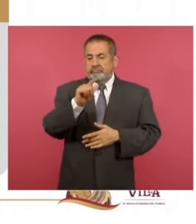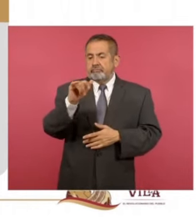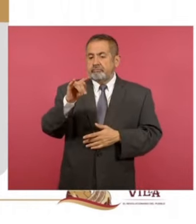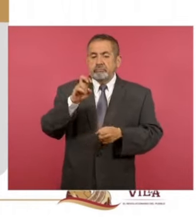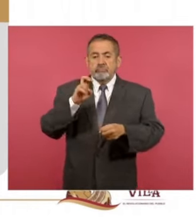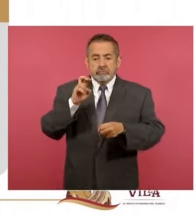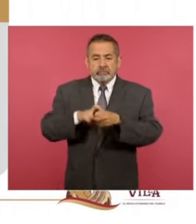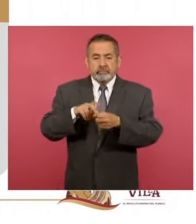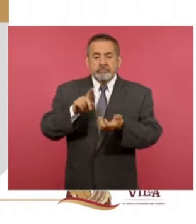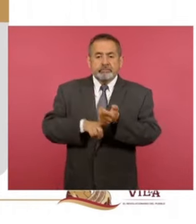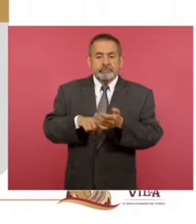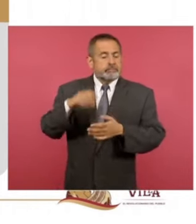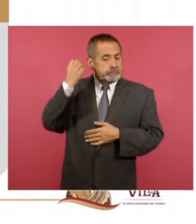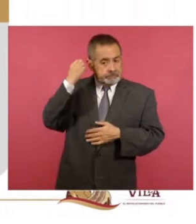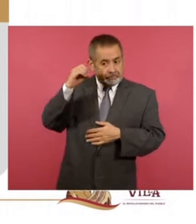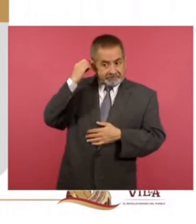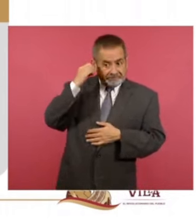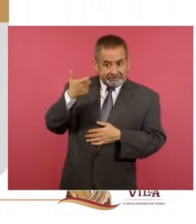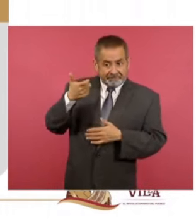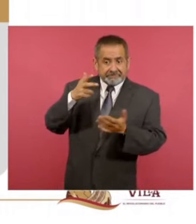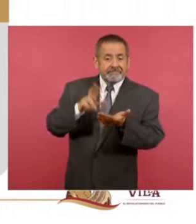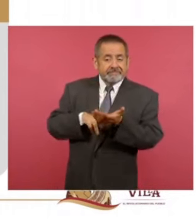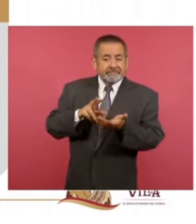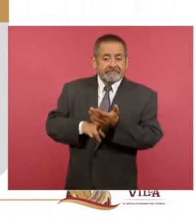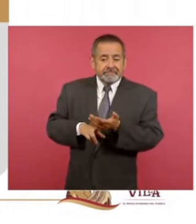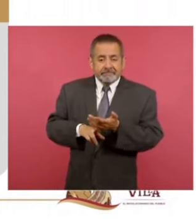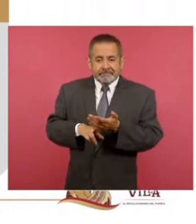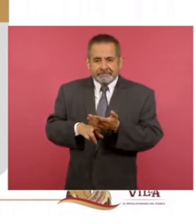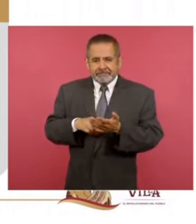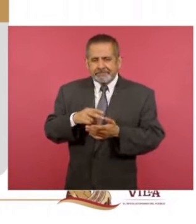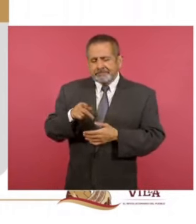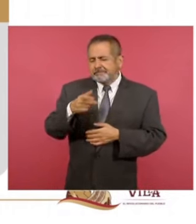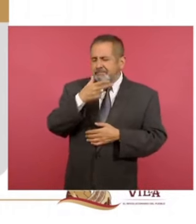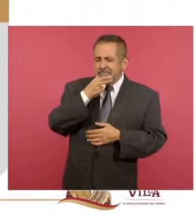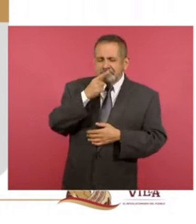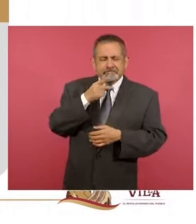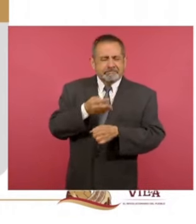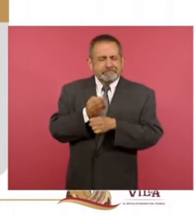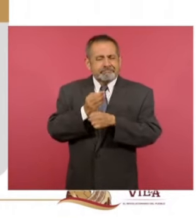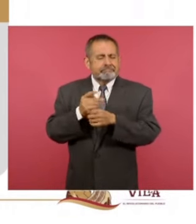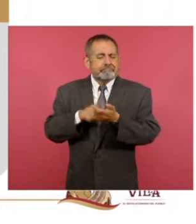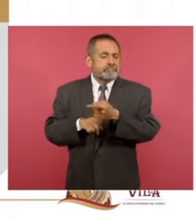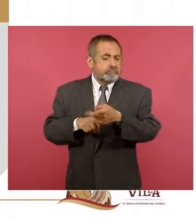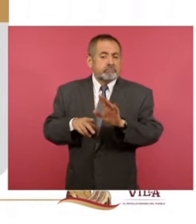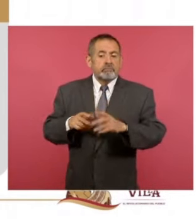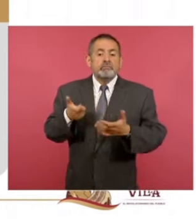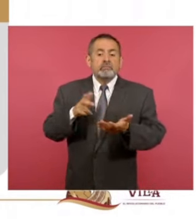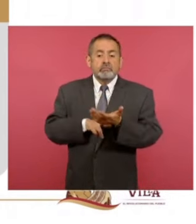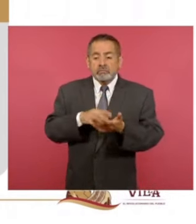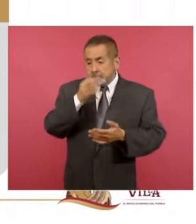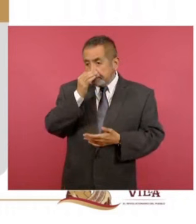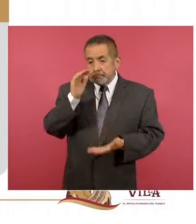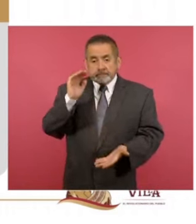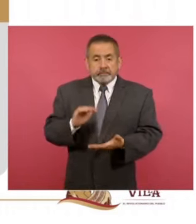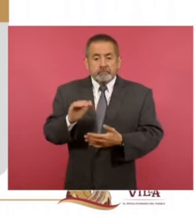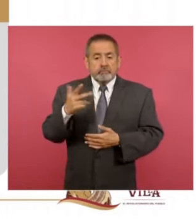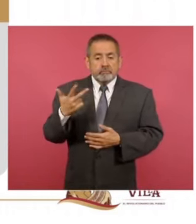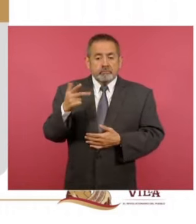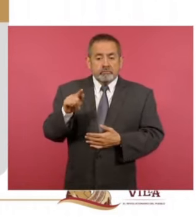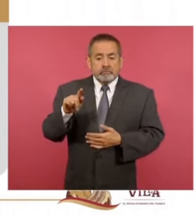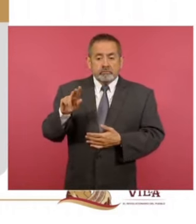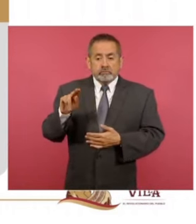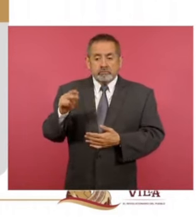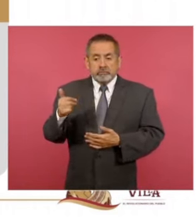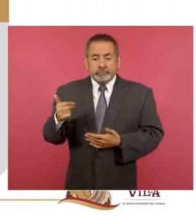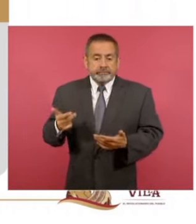en Matías Romero, Avendaño, Oaxaca, simpático el nombre de este distribuidor, ocho ochenta y seis, ocho pesos con